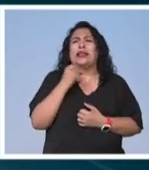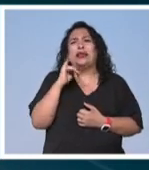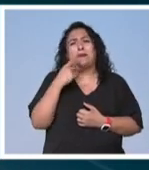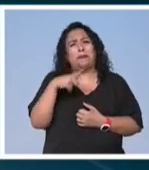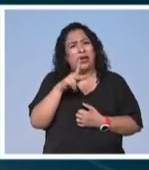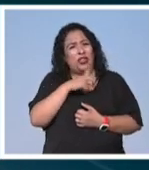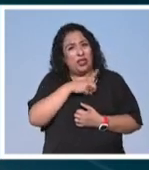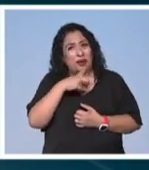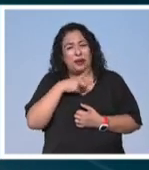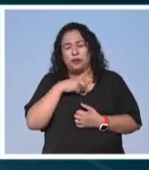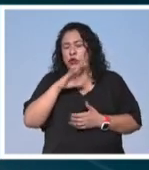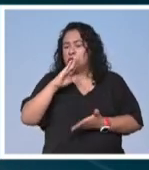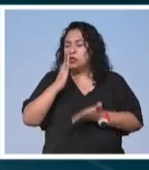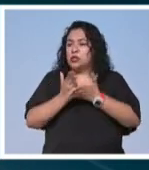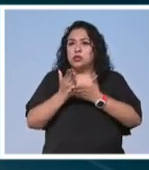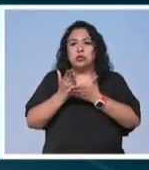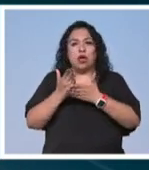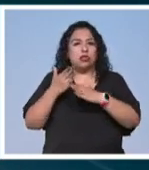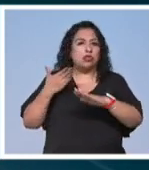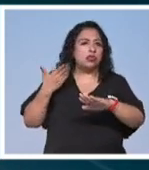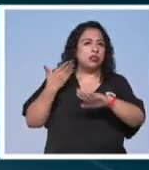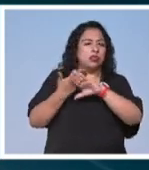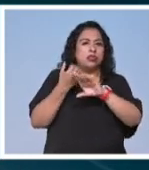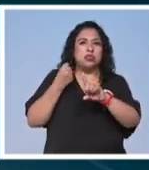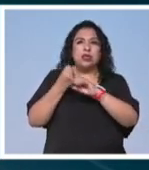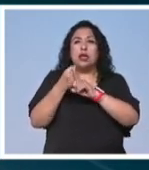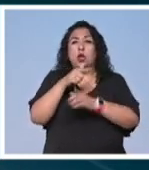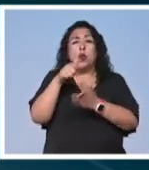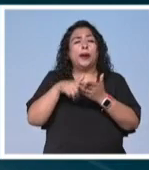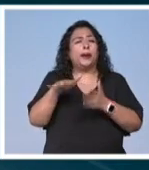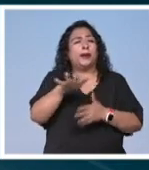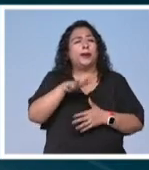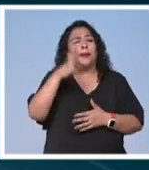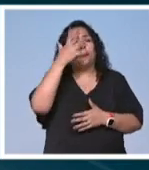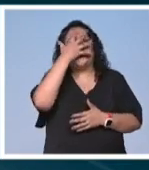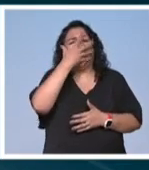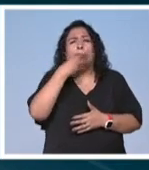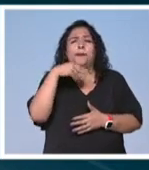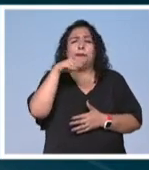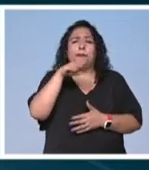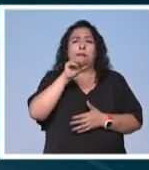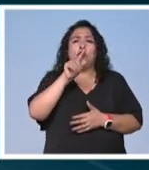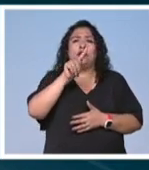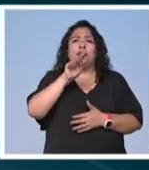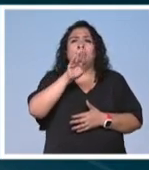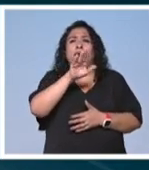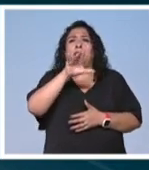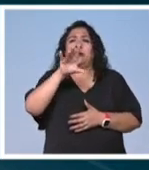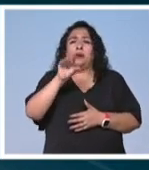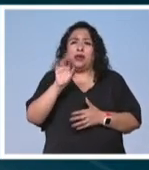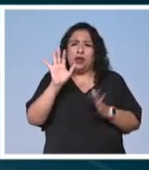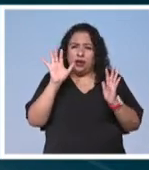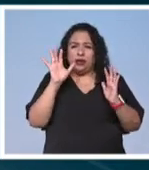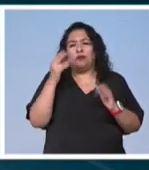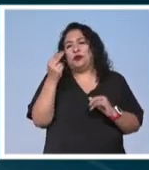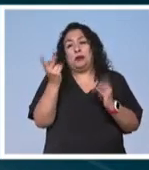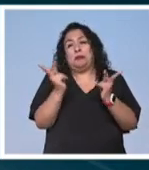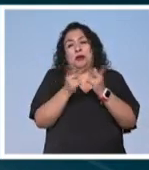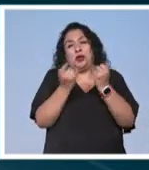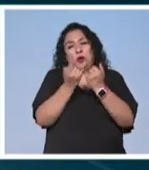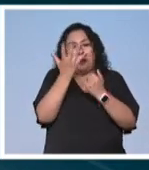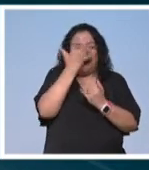debemos revertir el impacto sobre todo en zonas tan bellas como es Montebello valga la redundancia con el nombre